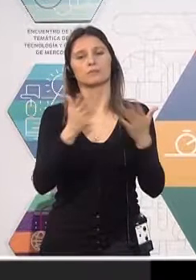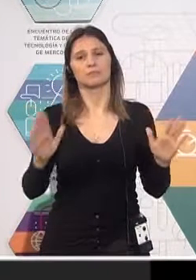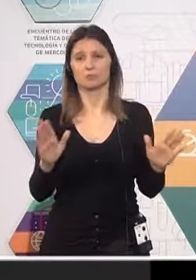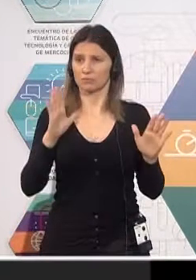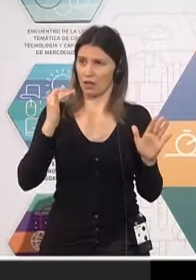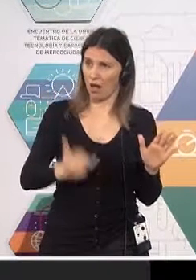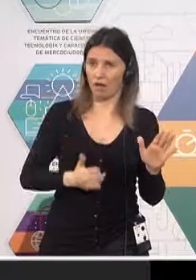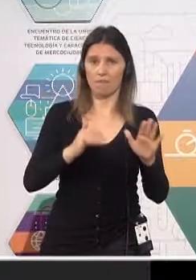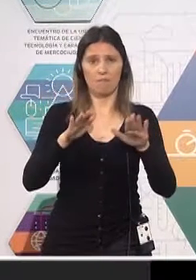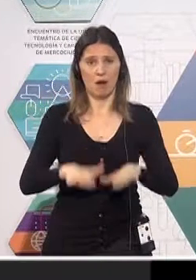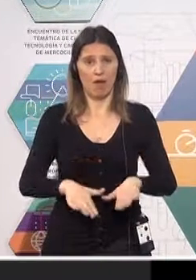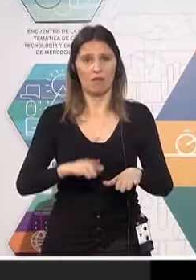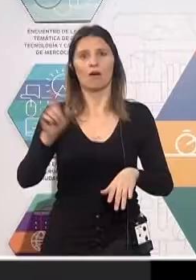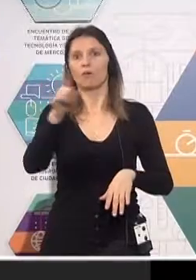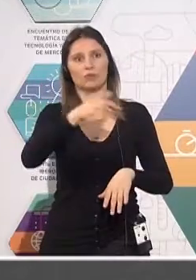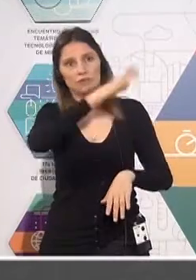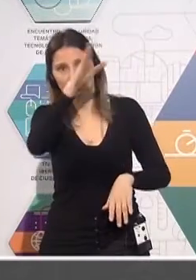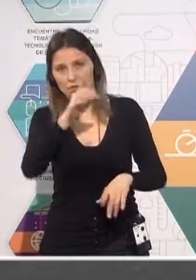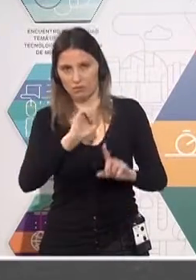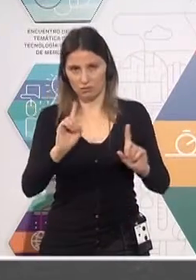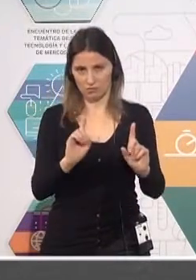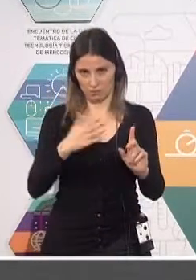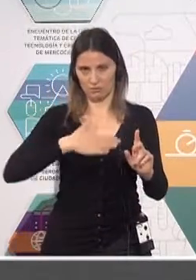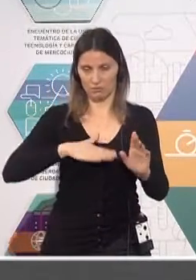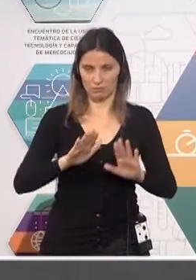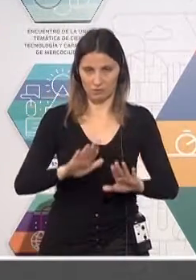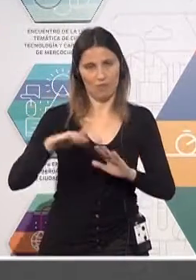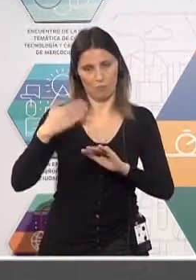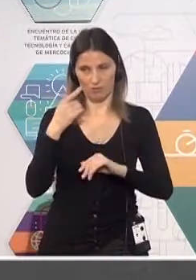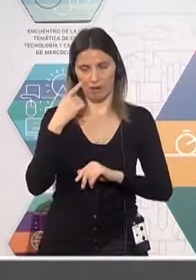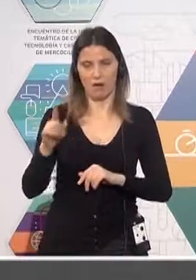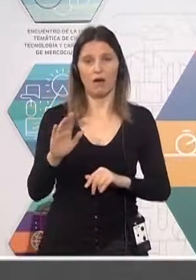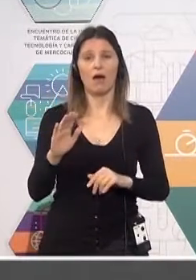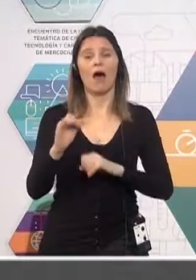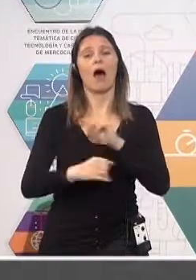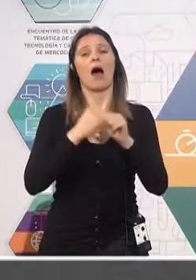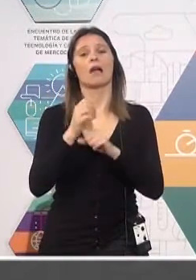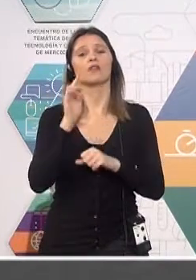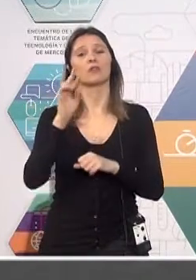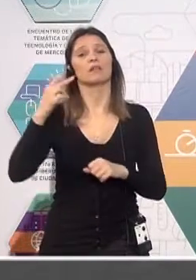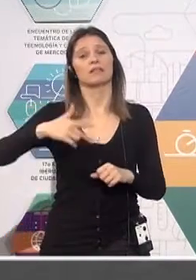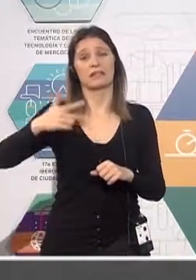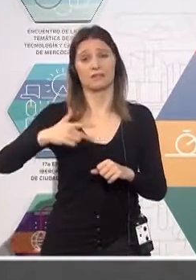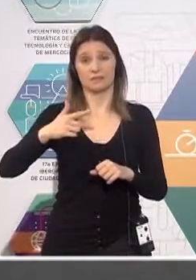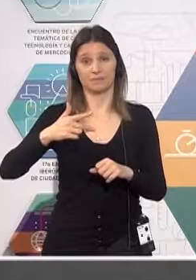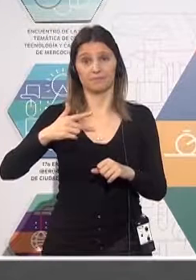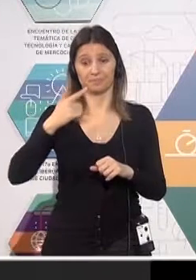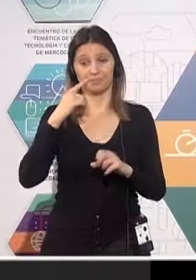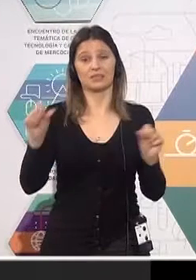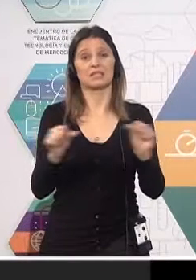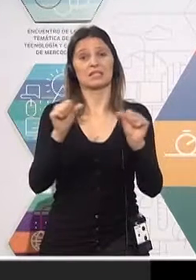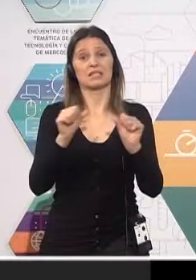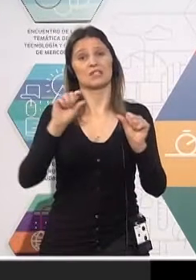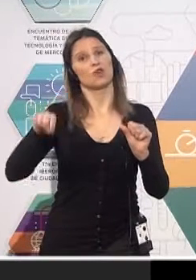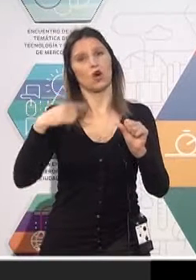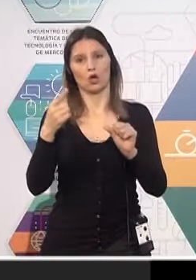disponible, quédense, no vayan a la parada de leerlo ahora, tranquilos. En el año 2013, en función a esa experiencia, se hizo el CDM, que es el